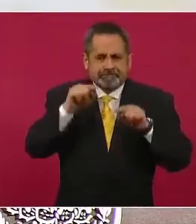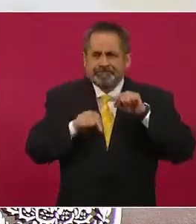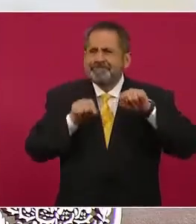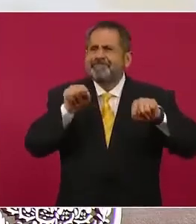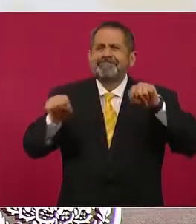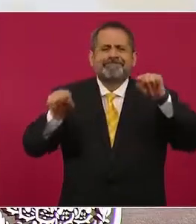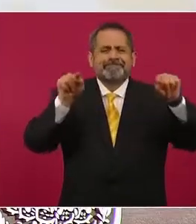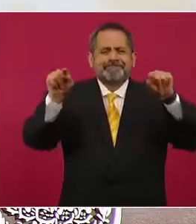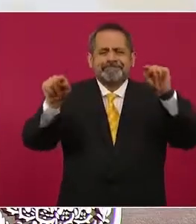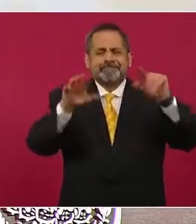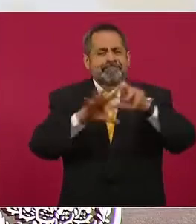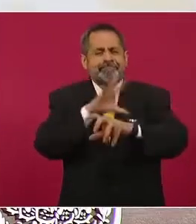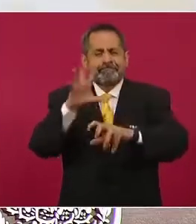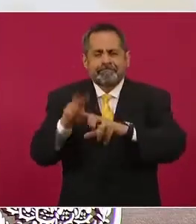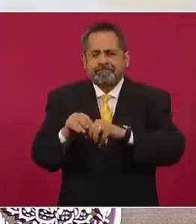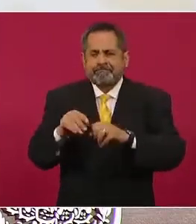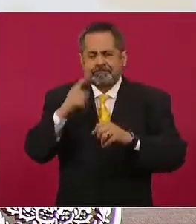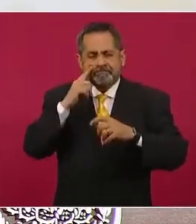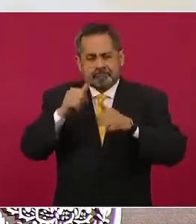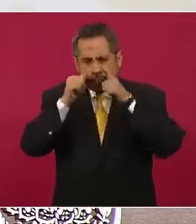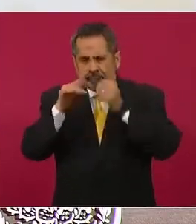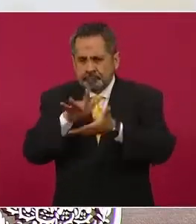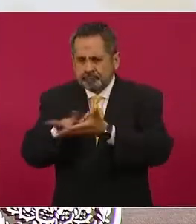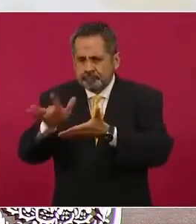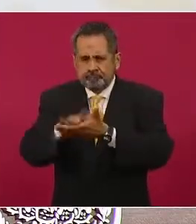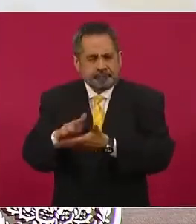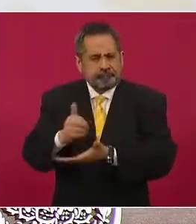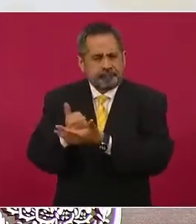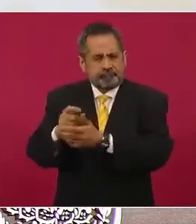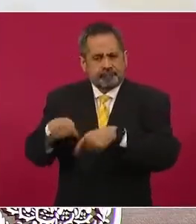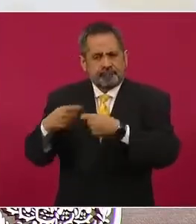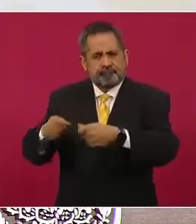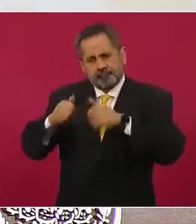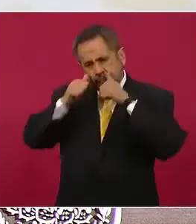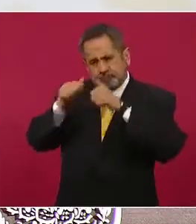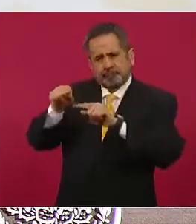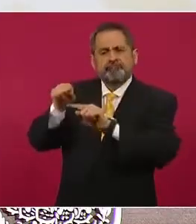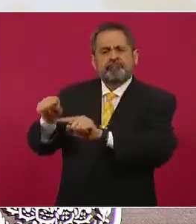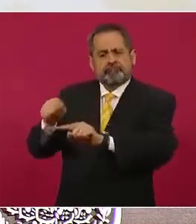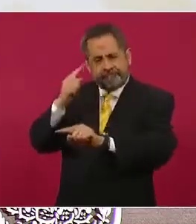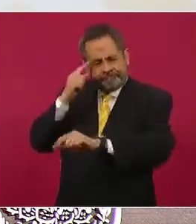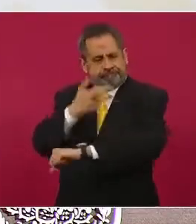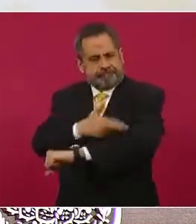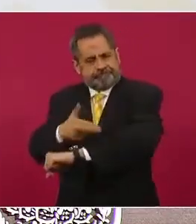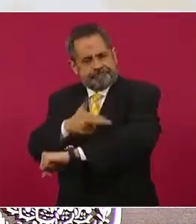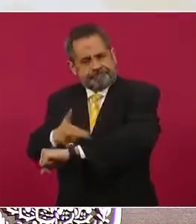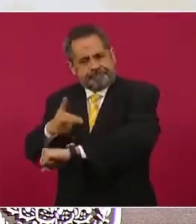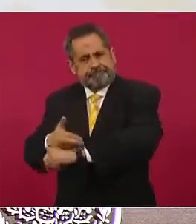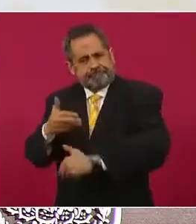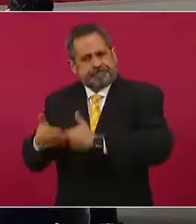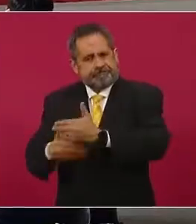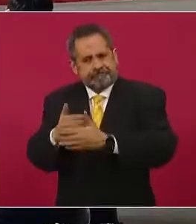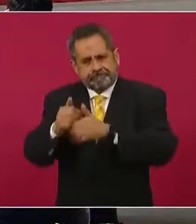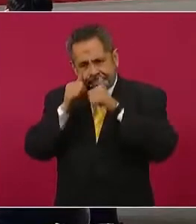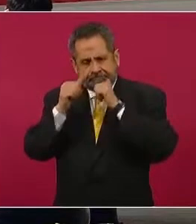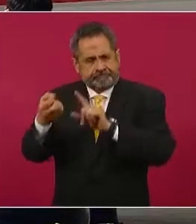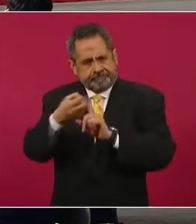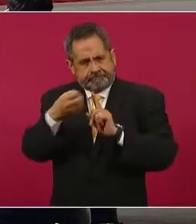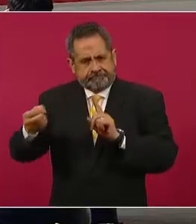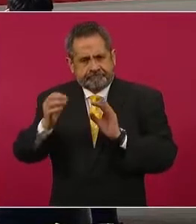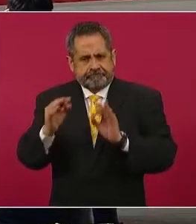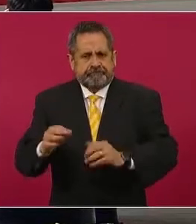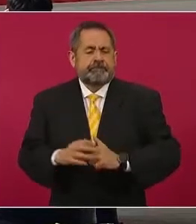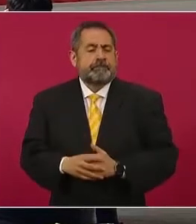estados donde estaremos dando el apoyo y estaremos dando la atención necesaria para el desarrollo de esta actividad.